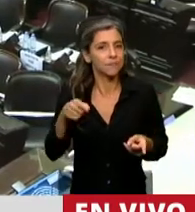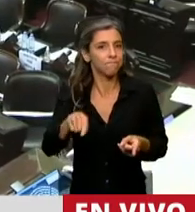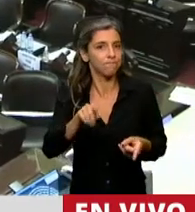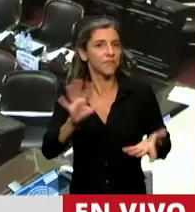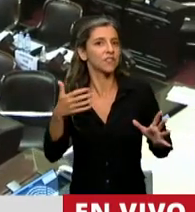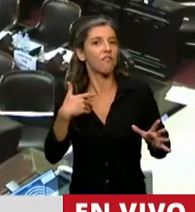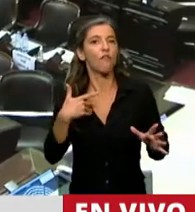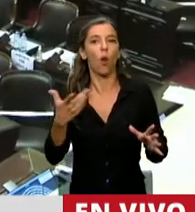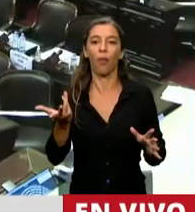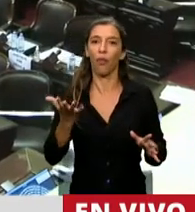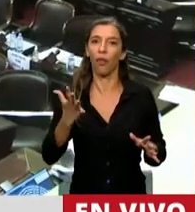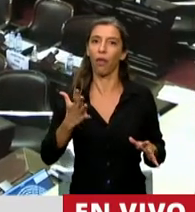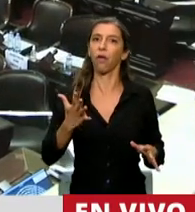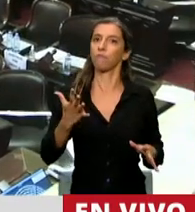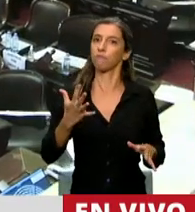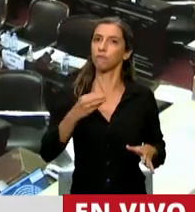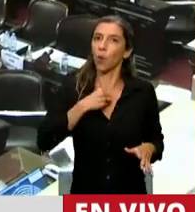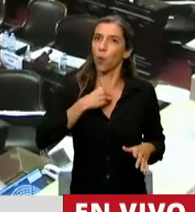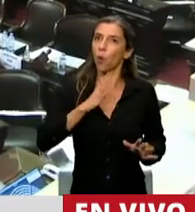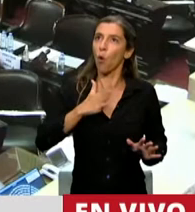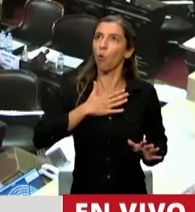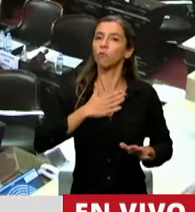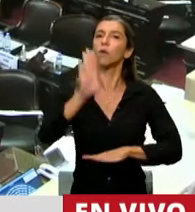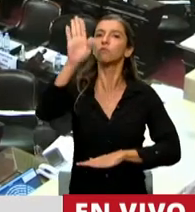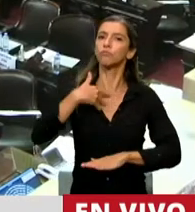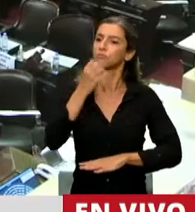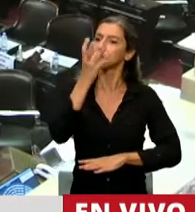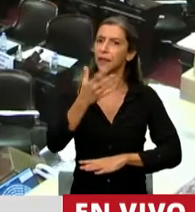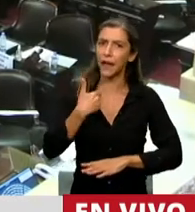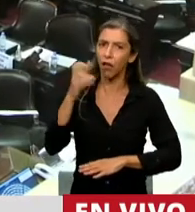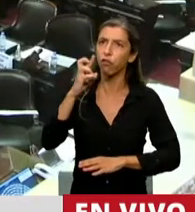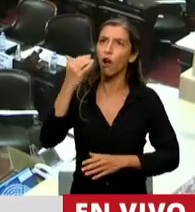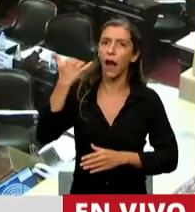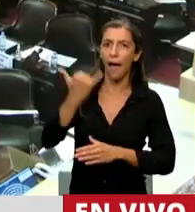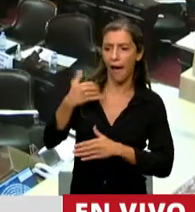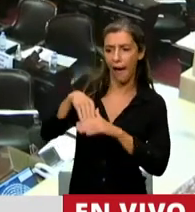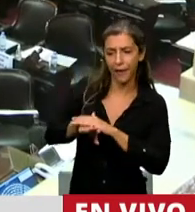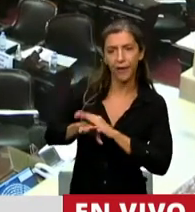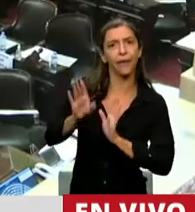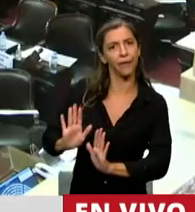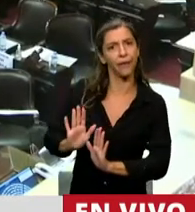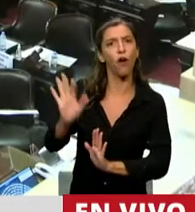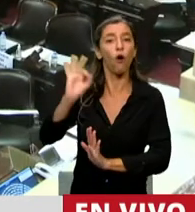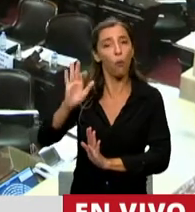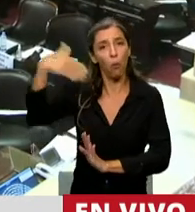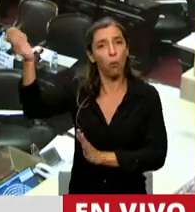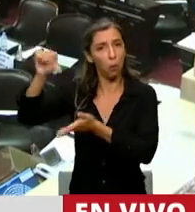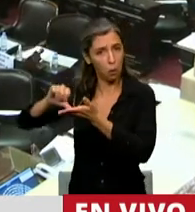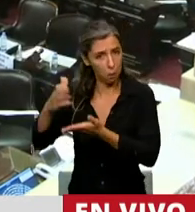voluntaria de la tenencia de moneda extranjera y moneda nacional en el país, en el exterior,